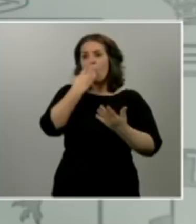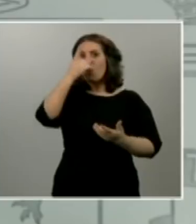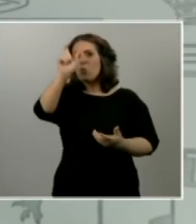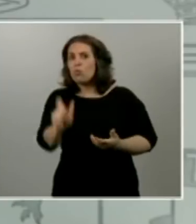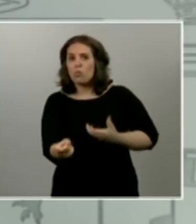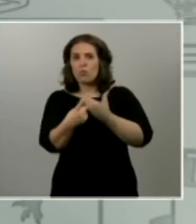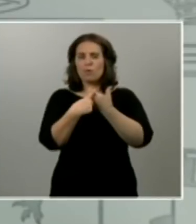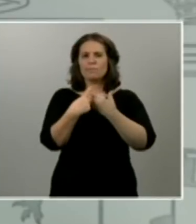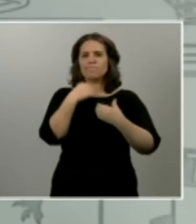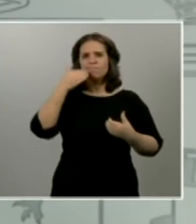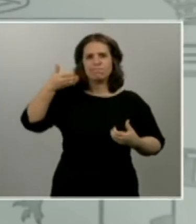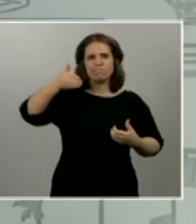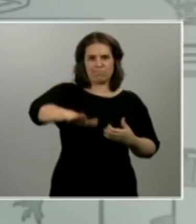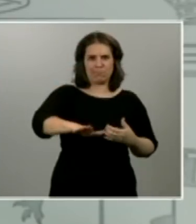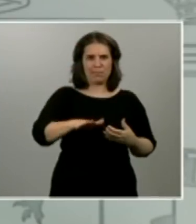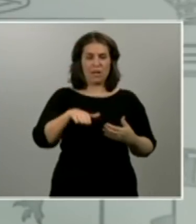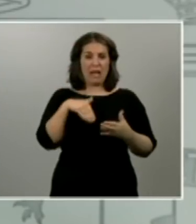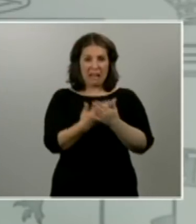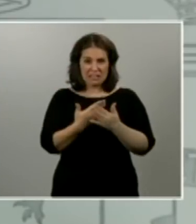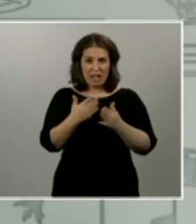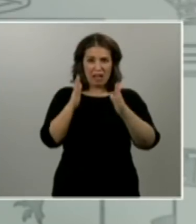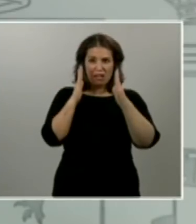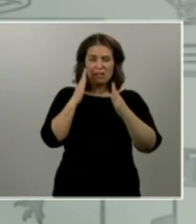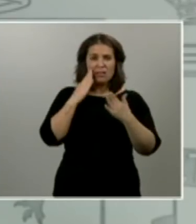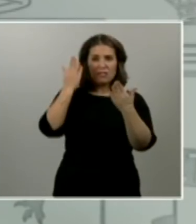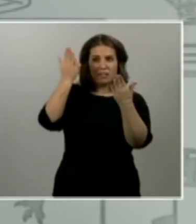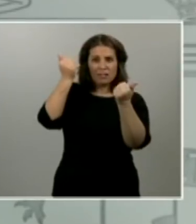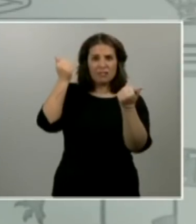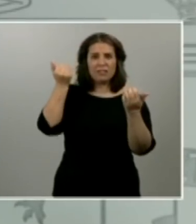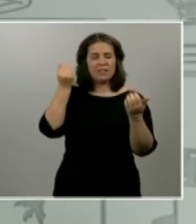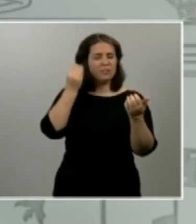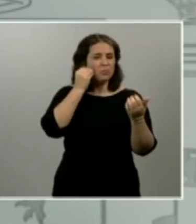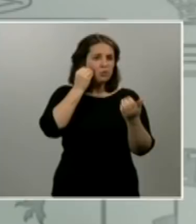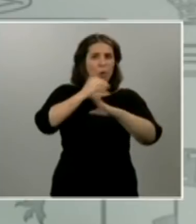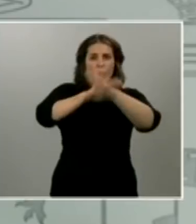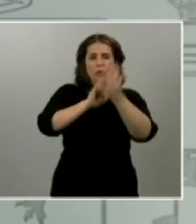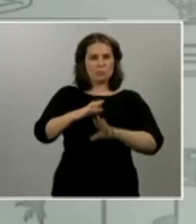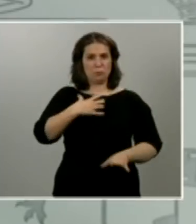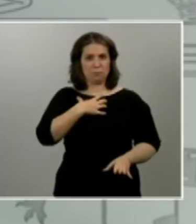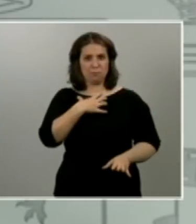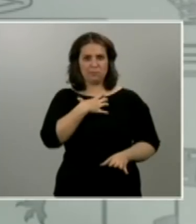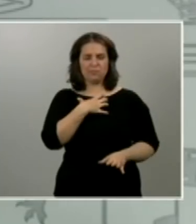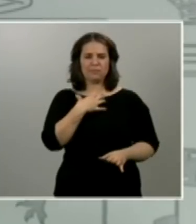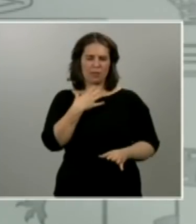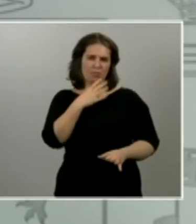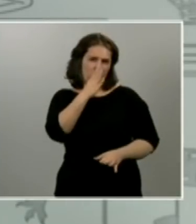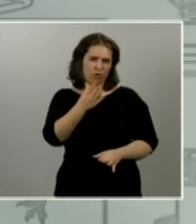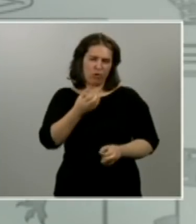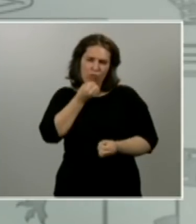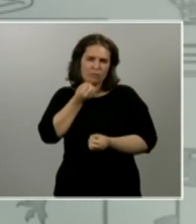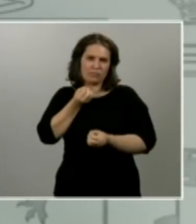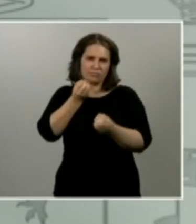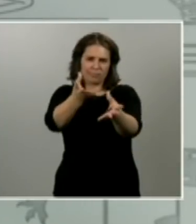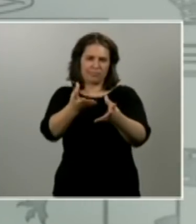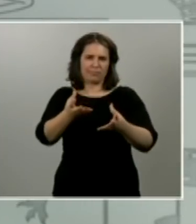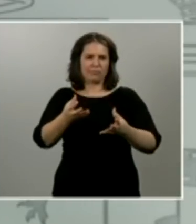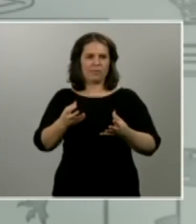ni siquiera hayamos podido darles el último adiós. Tal y como anuncié en mi última comparecencia esta semana,